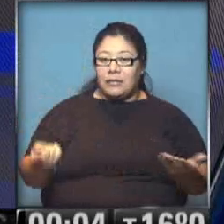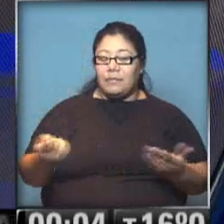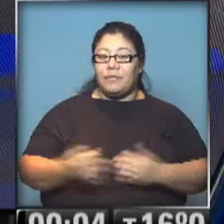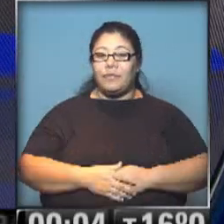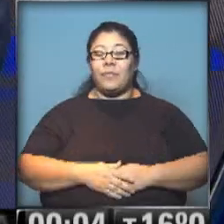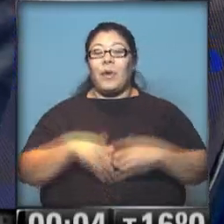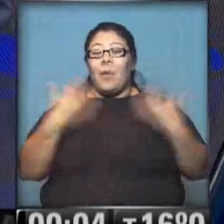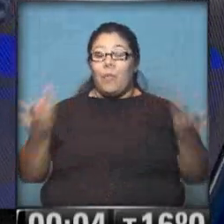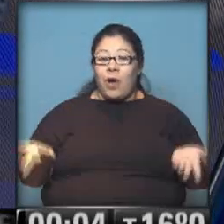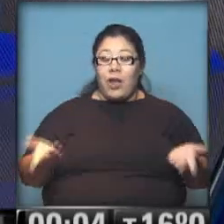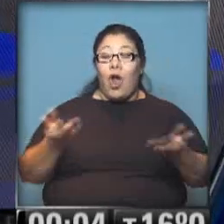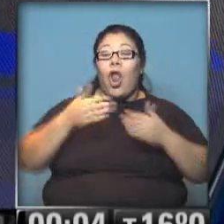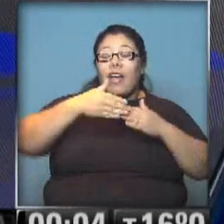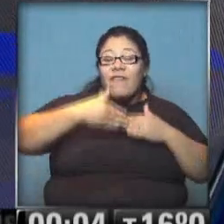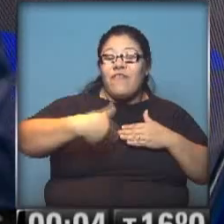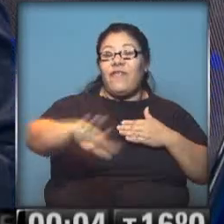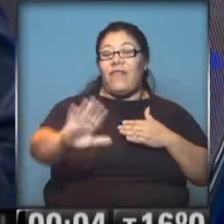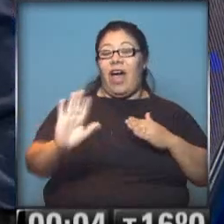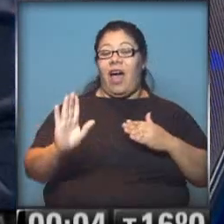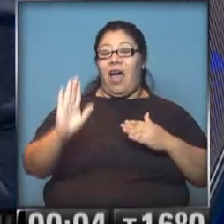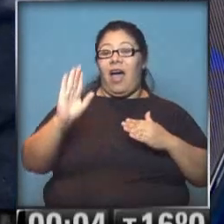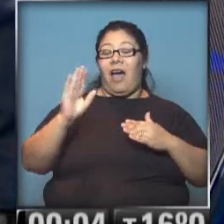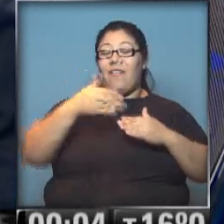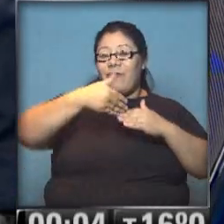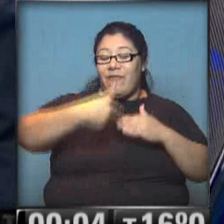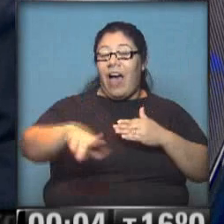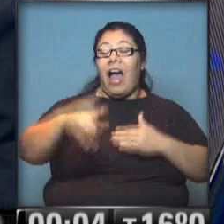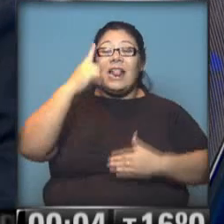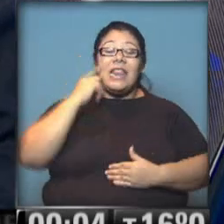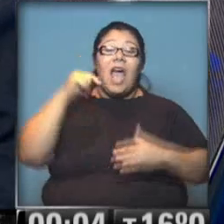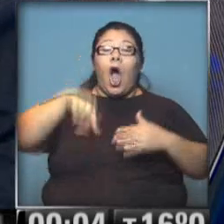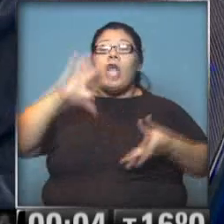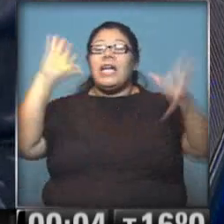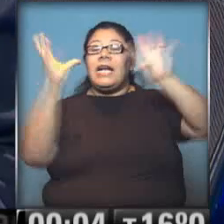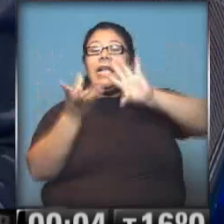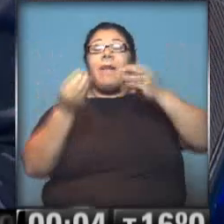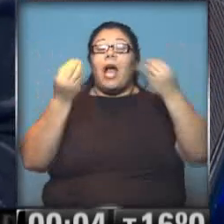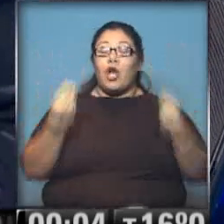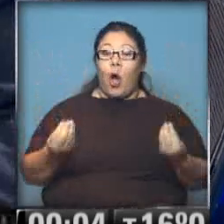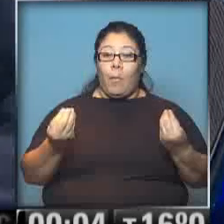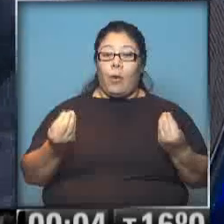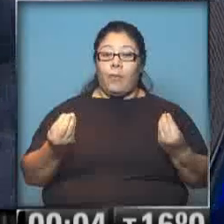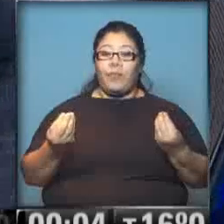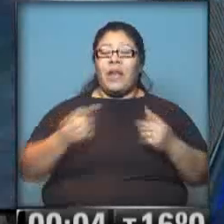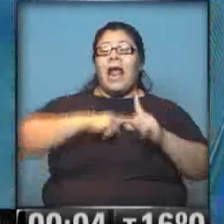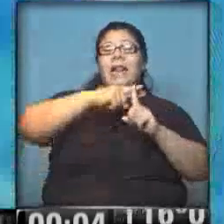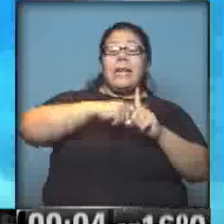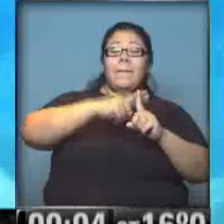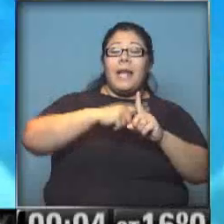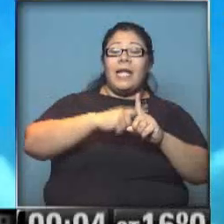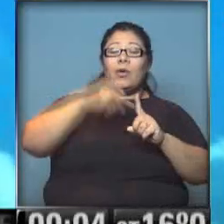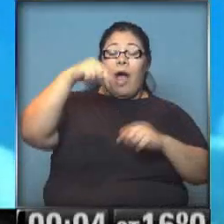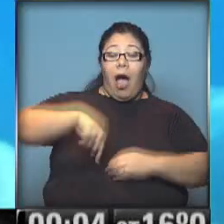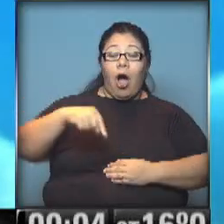nos metemos con lo que va a pasar en el día de hoy que recién está comenzando con el clima. ¿Qué va a pasar? Veamos, de momento la temperatura es de